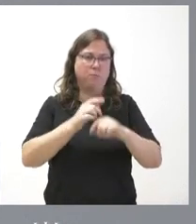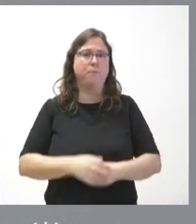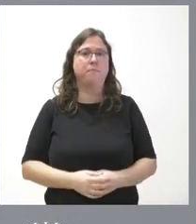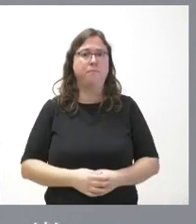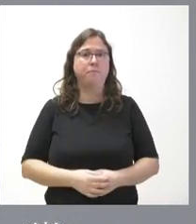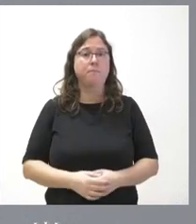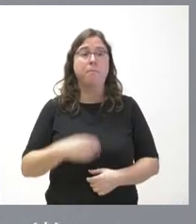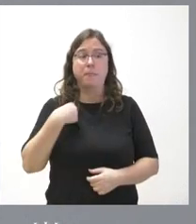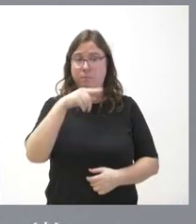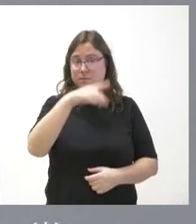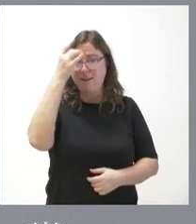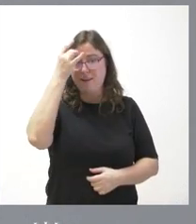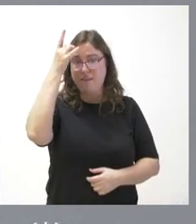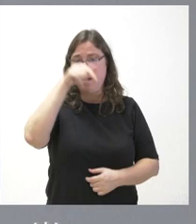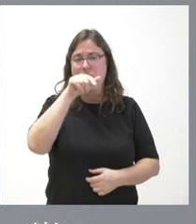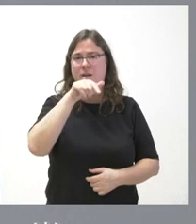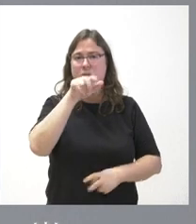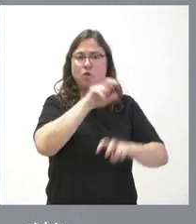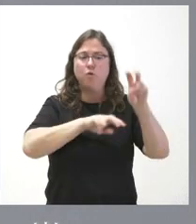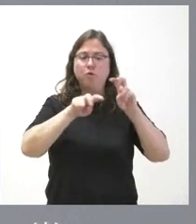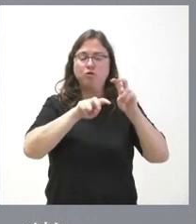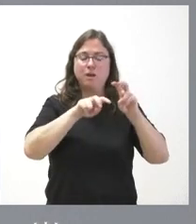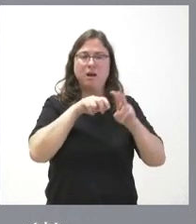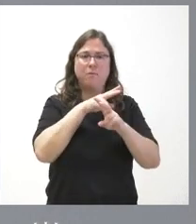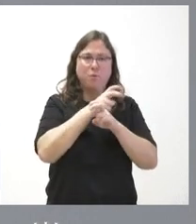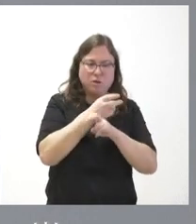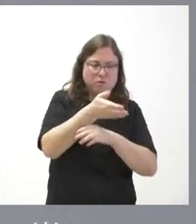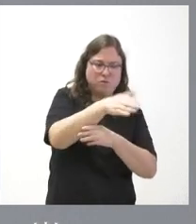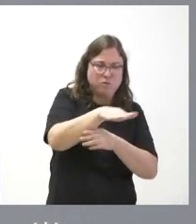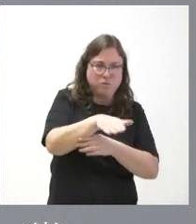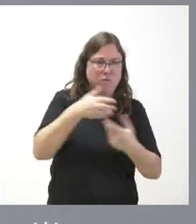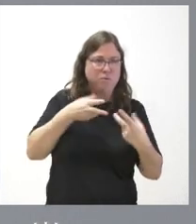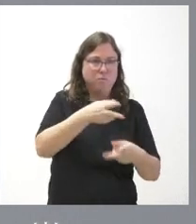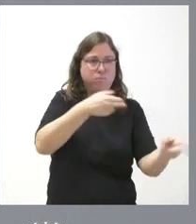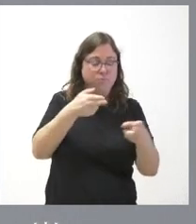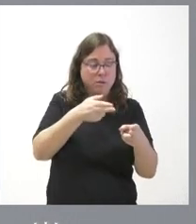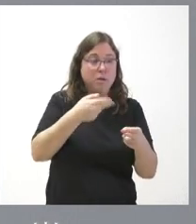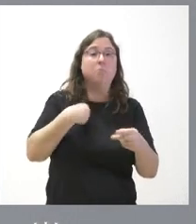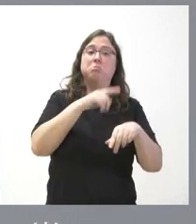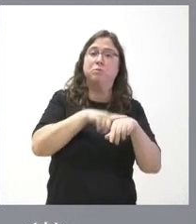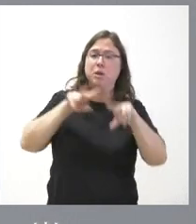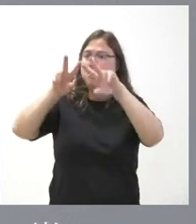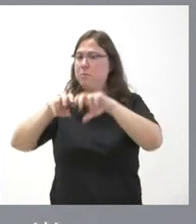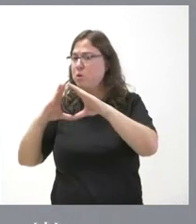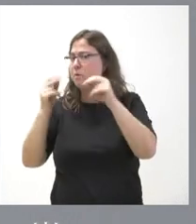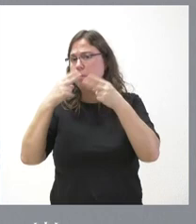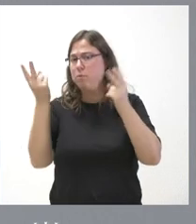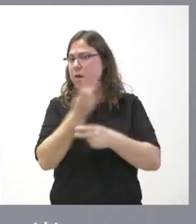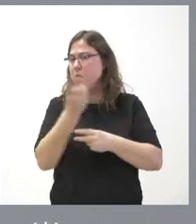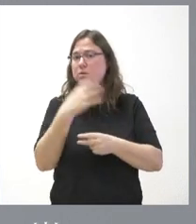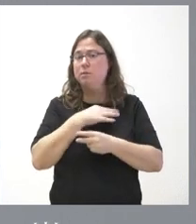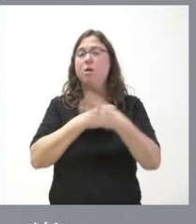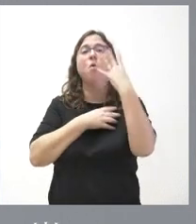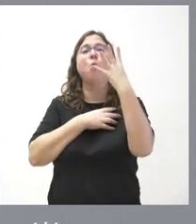esta idea de búsqueda de fosas es plenamente compatible con la idea de la investigación por parte de las universidades públicas que son cuatro